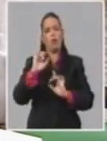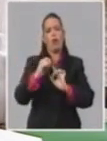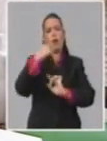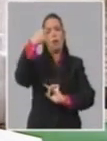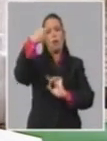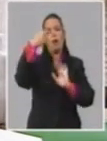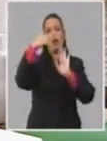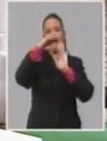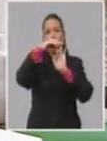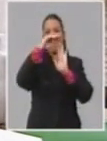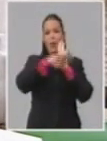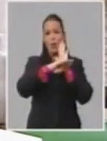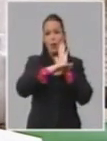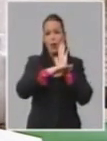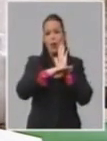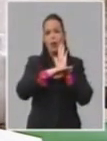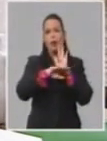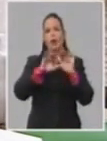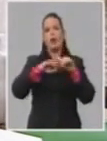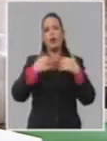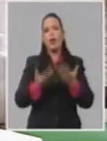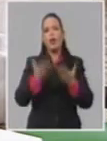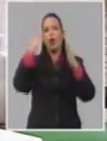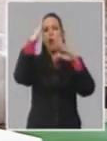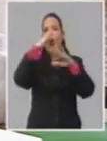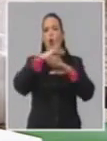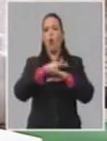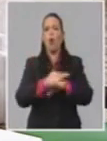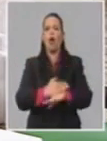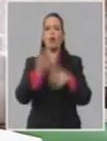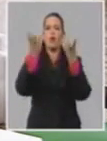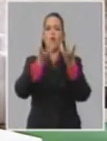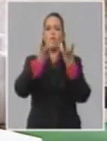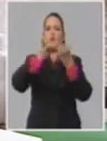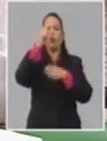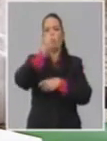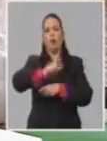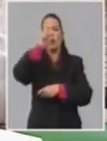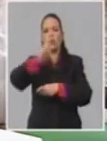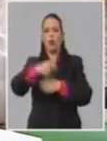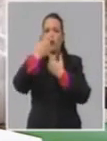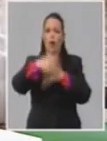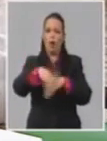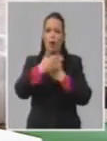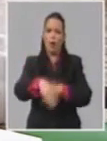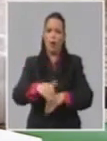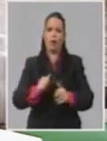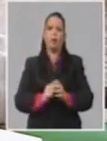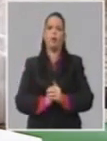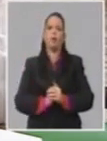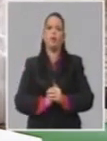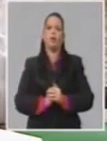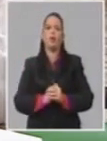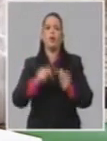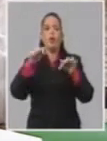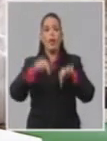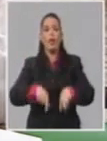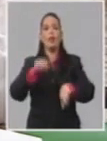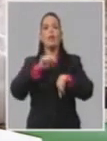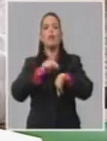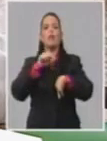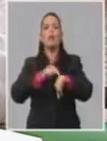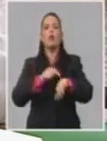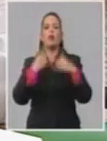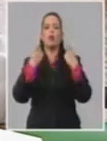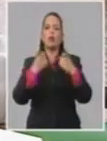contribuye a que menos personas se muevan. Y yo pienso que es la génesis del problema de la transportación urbana. Es el momento de estar en la